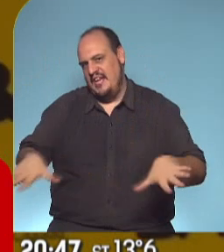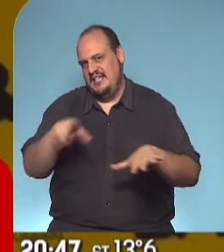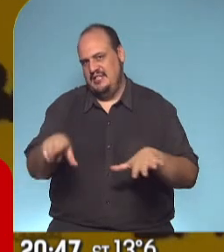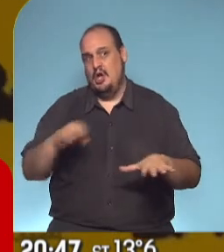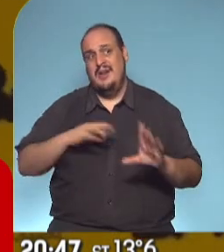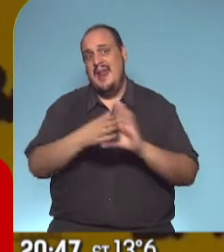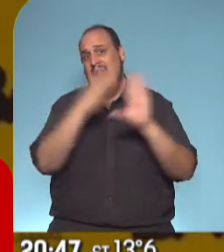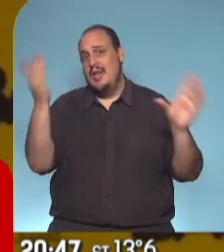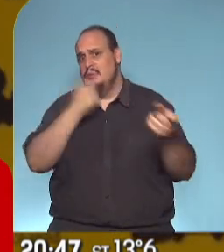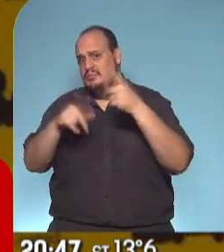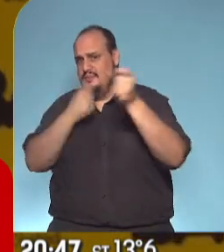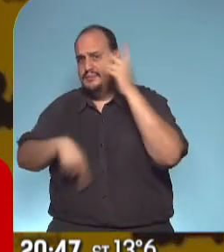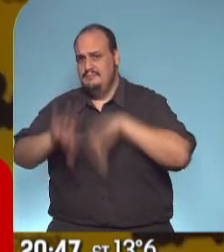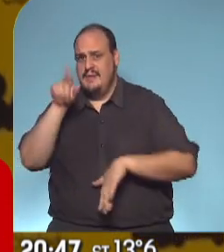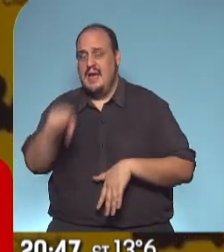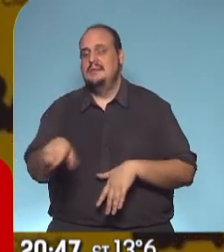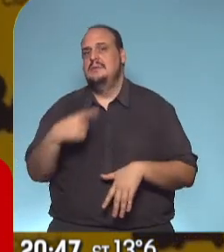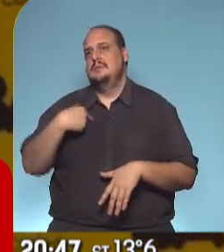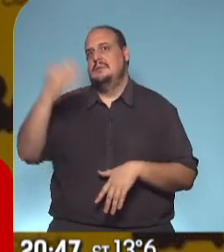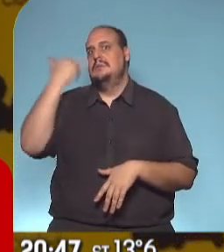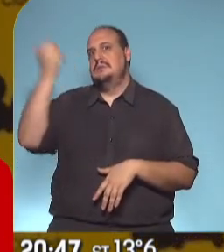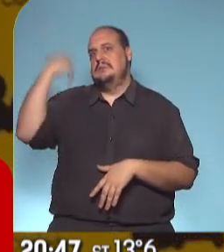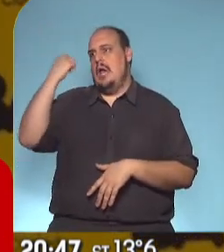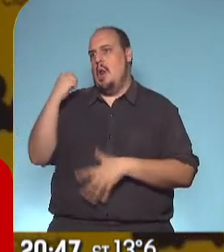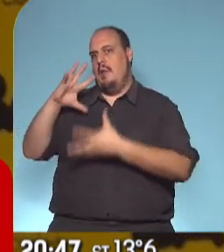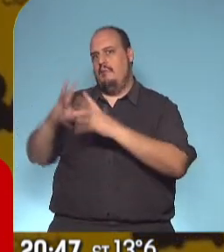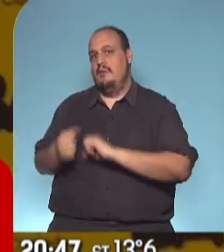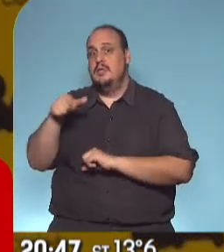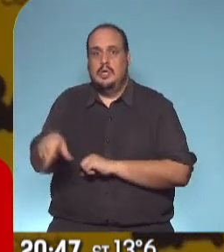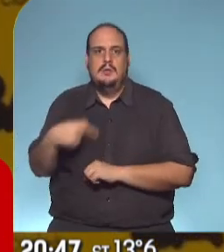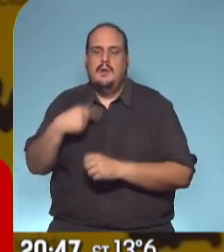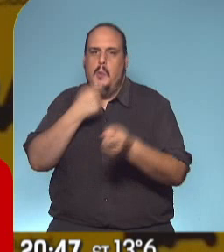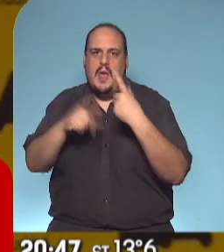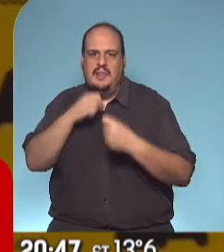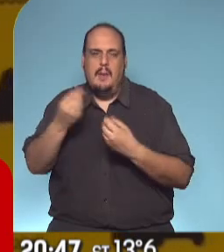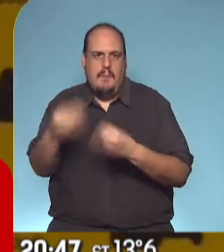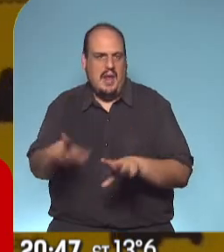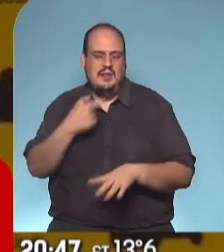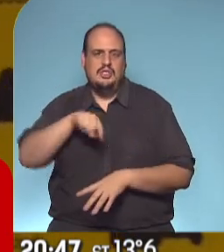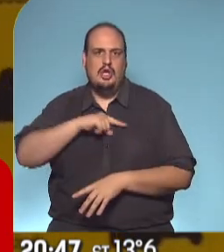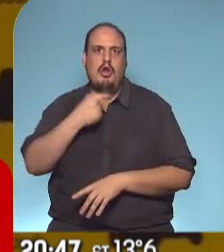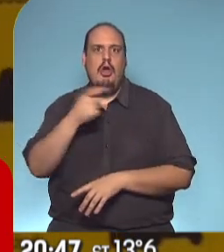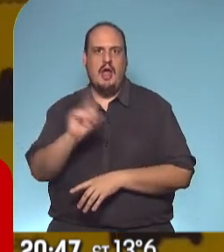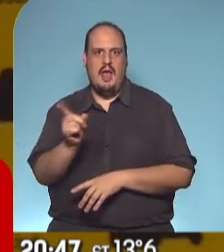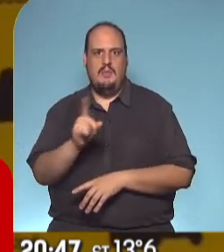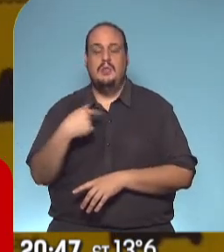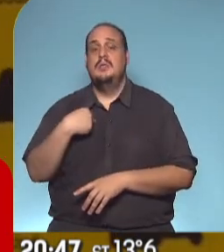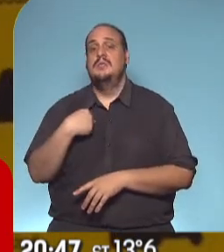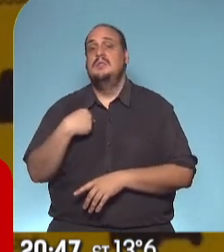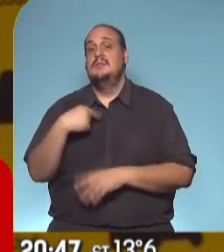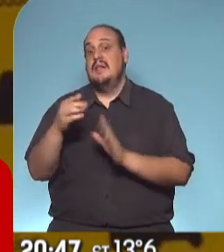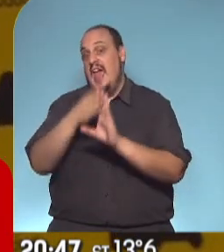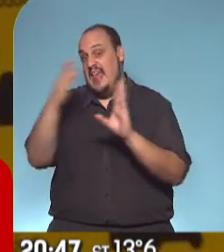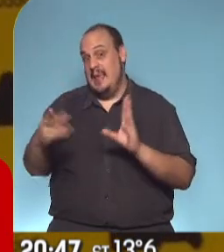en el año. Y ya venían muy golpeados y no queremos que se lo pierdan. Por eso empezamos por las industrias de juguetes. Tenemos previsto para la segunda